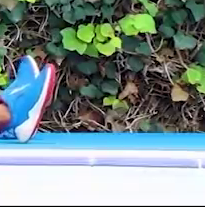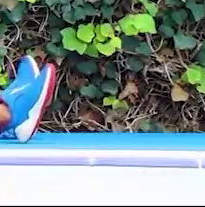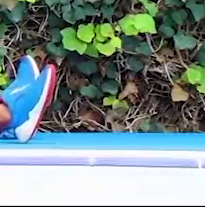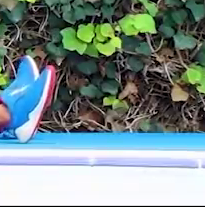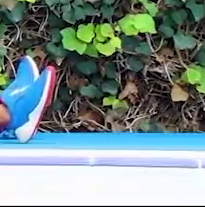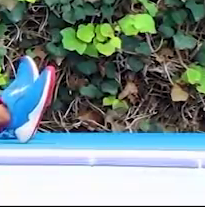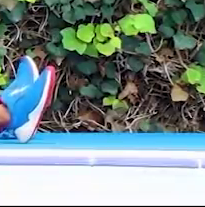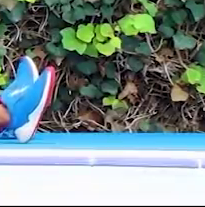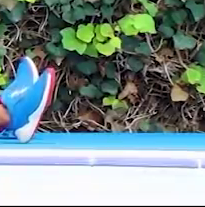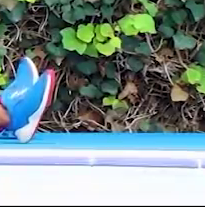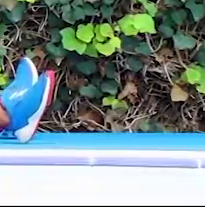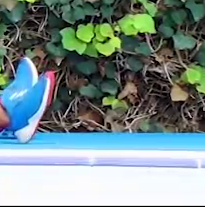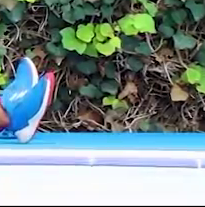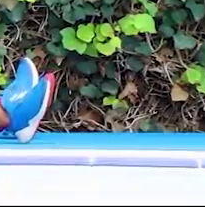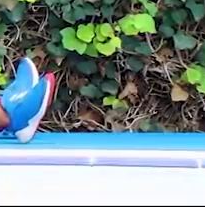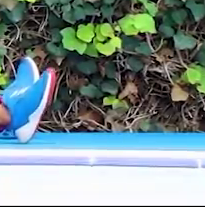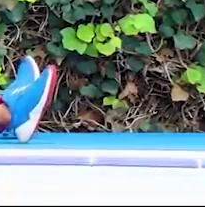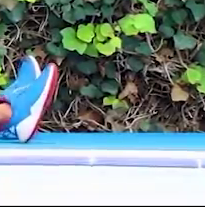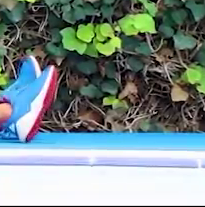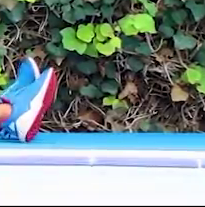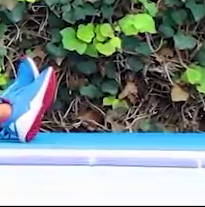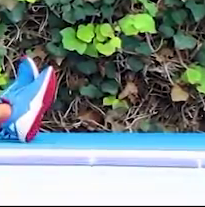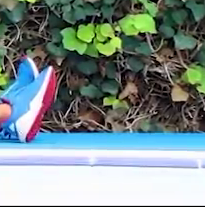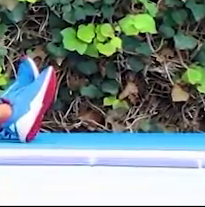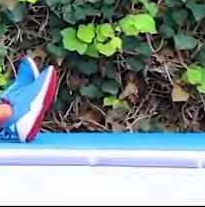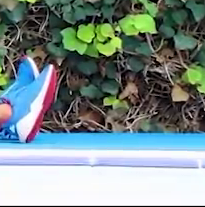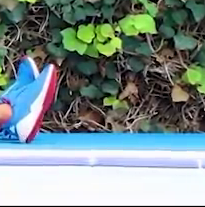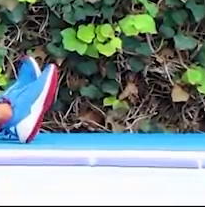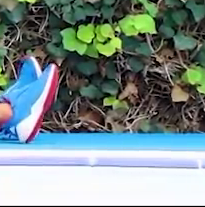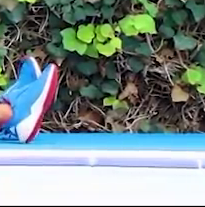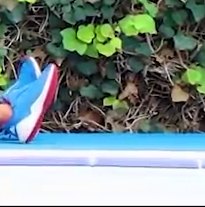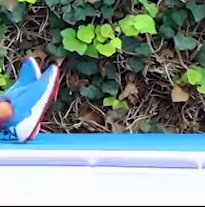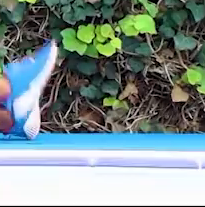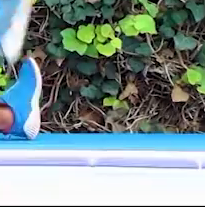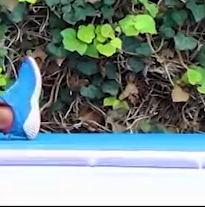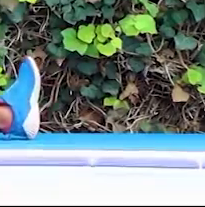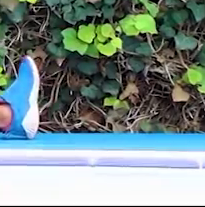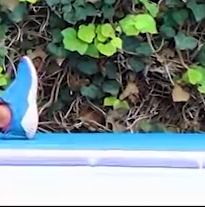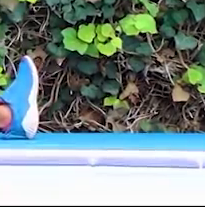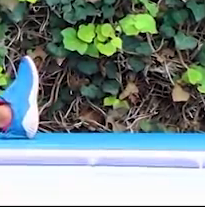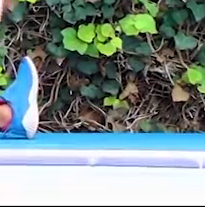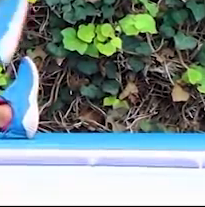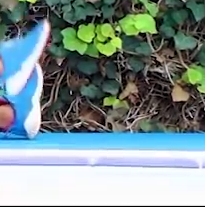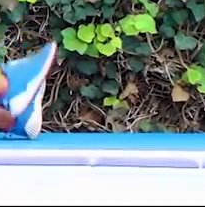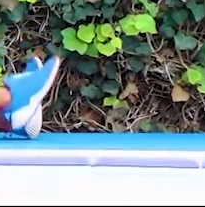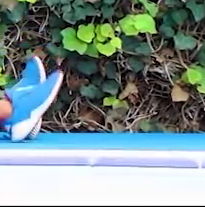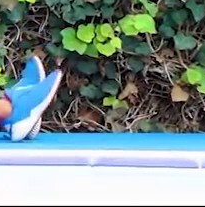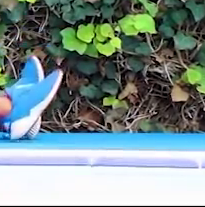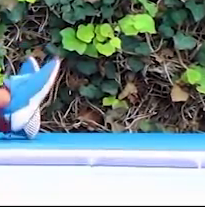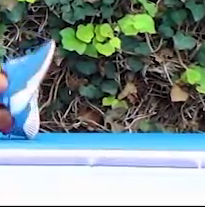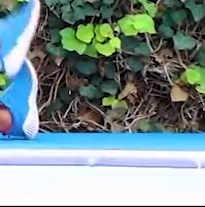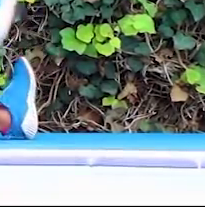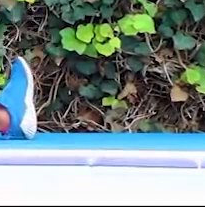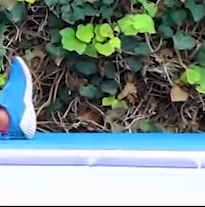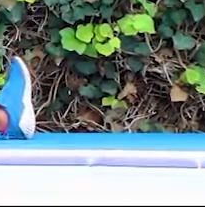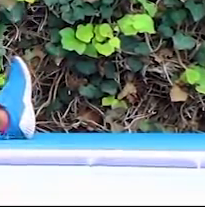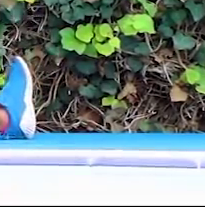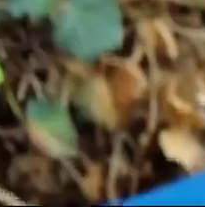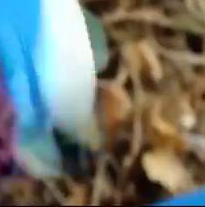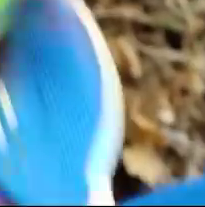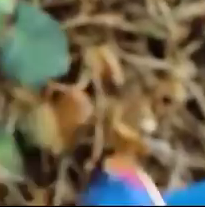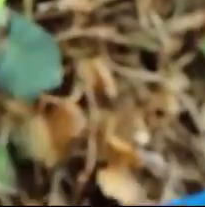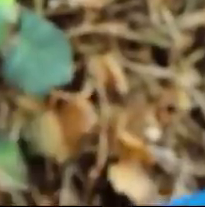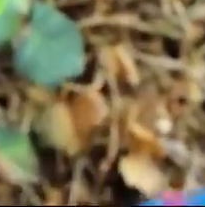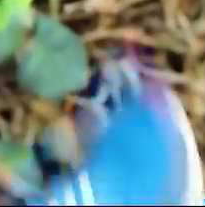nos preparamos para hacer otra vez el ejercicio. Levantamos pierna derecha, una, sin tocar el piso,